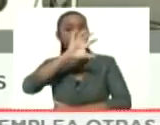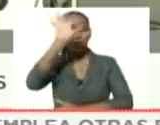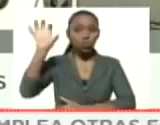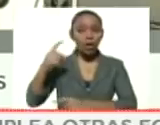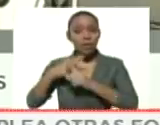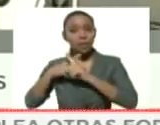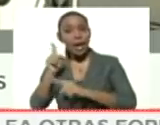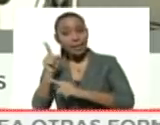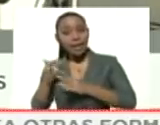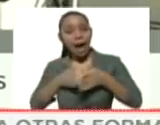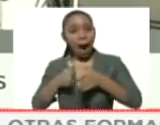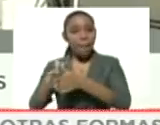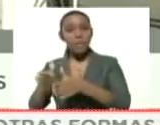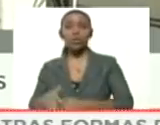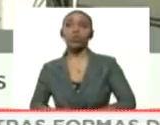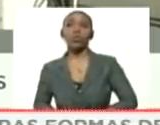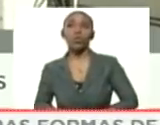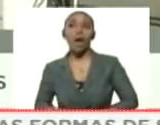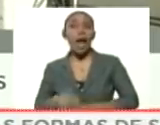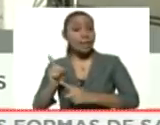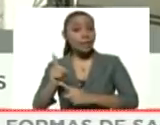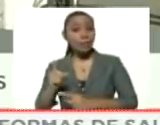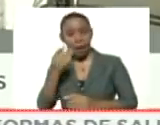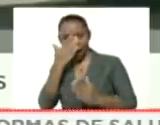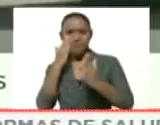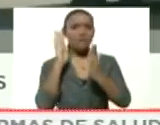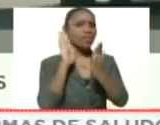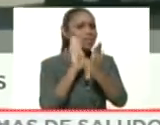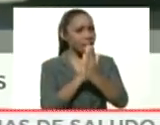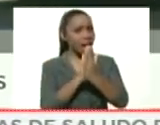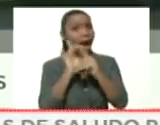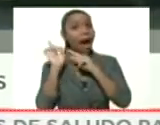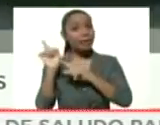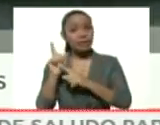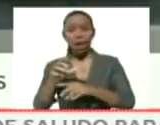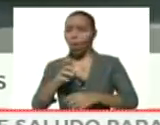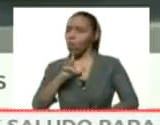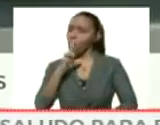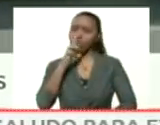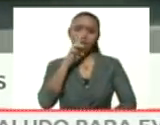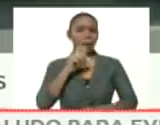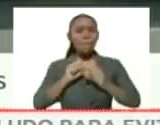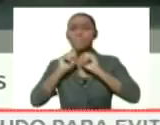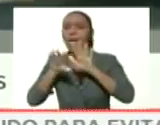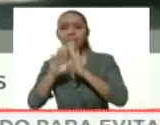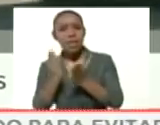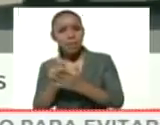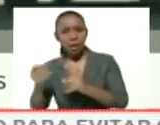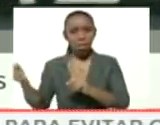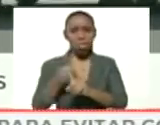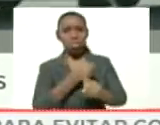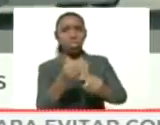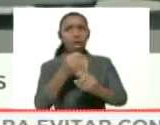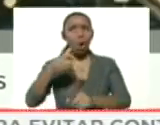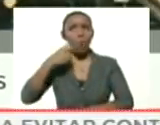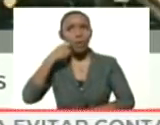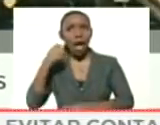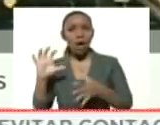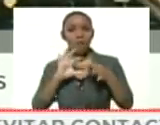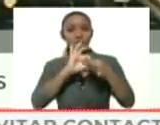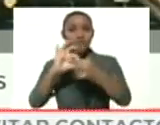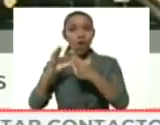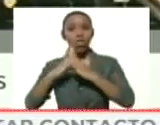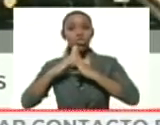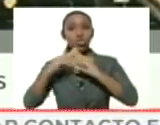Ese es el camino. El camino es para enfrentar esta terrible pandemia que azota a la humanidad, es unirnos entre